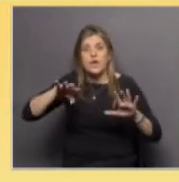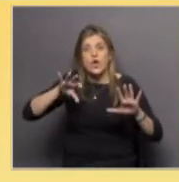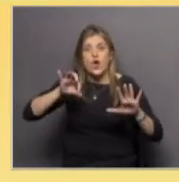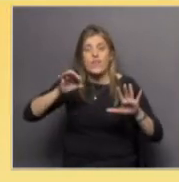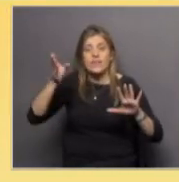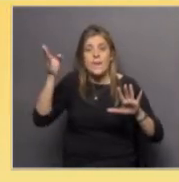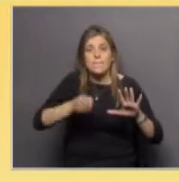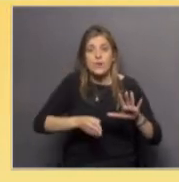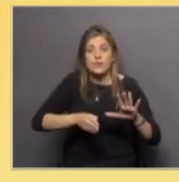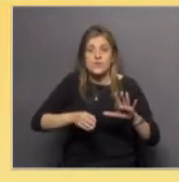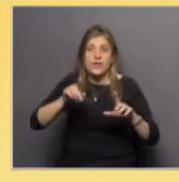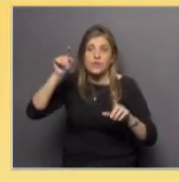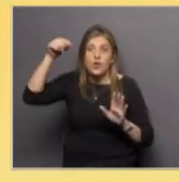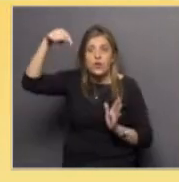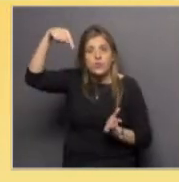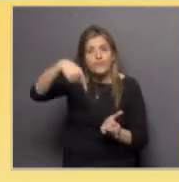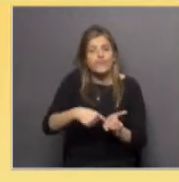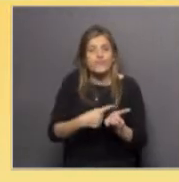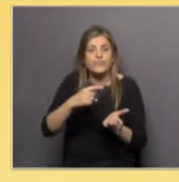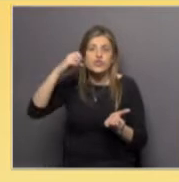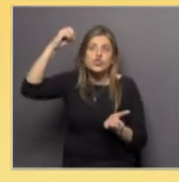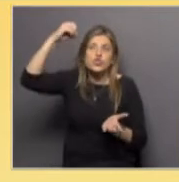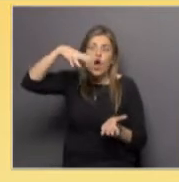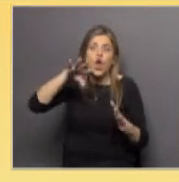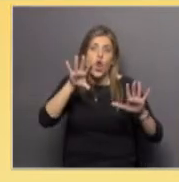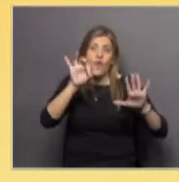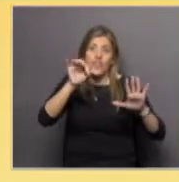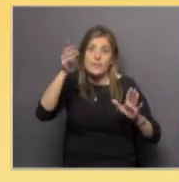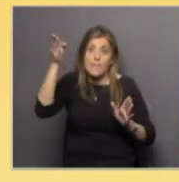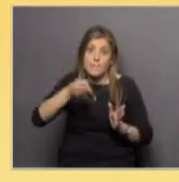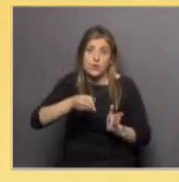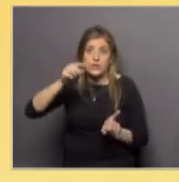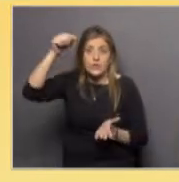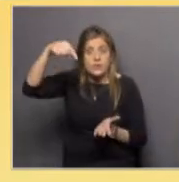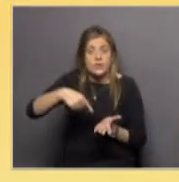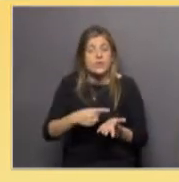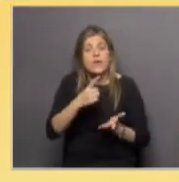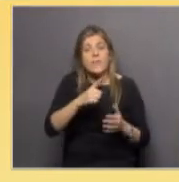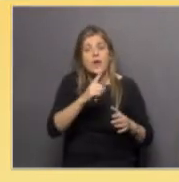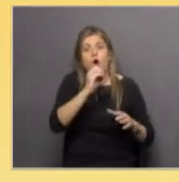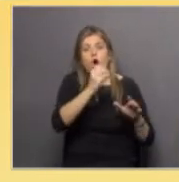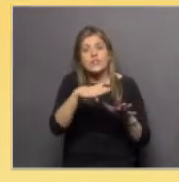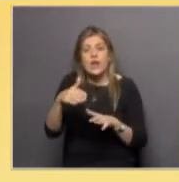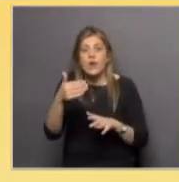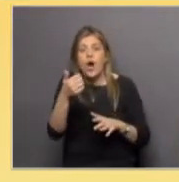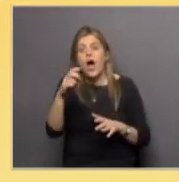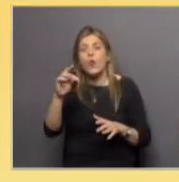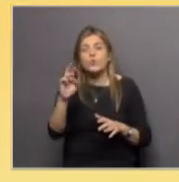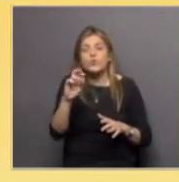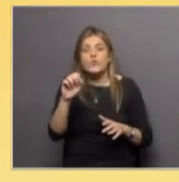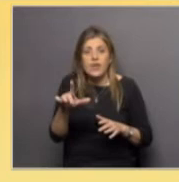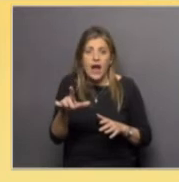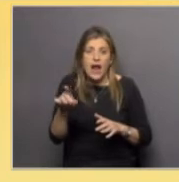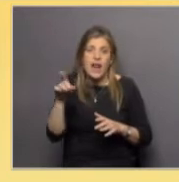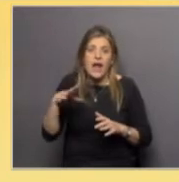rayos que inciden, de la radiación solar que incide, el océano austral es una zona de formación de